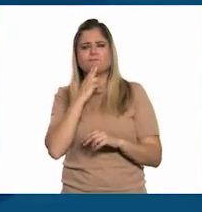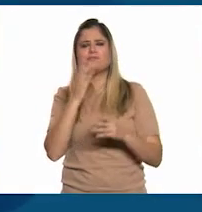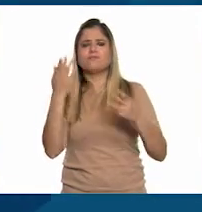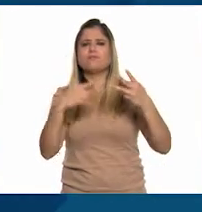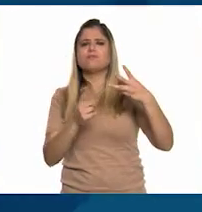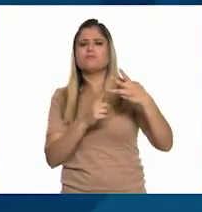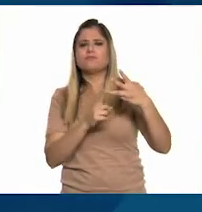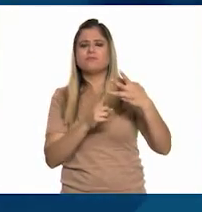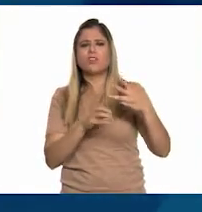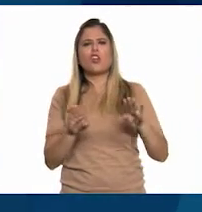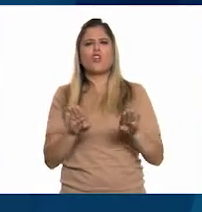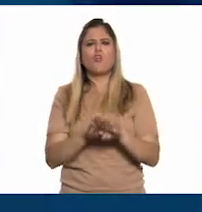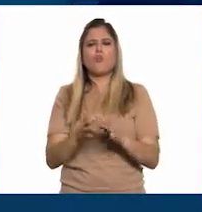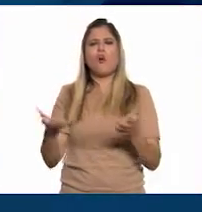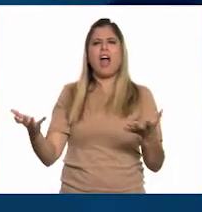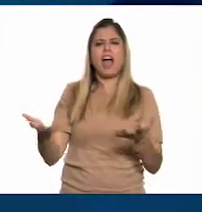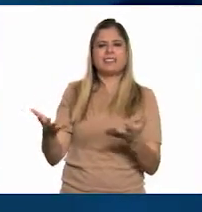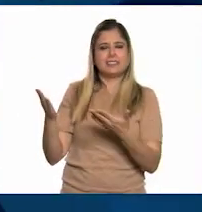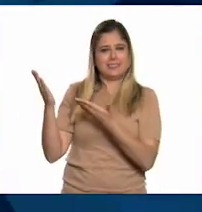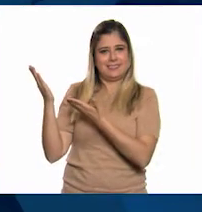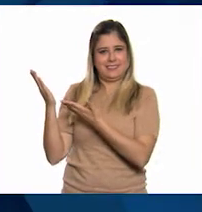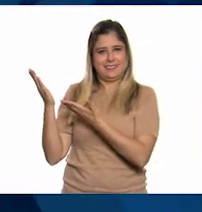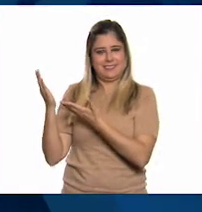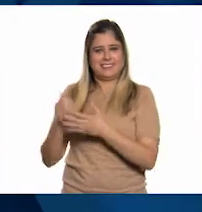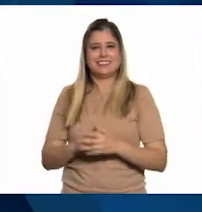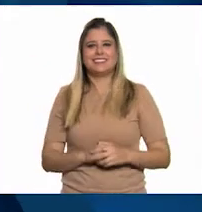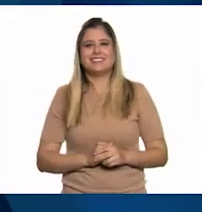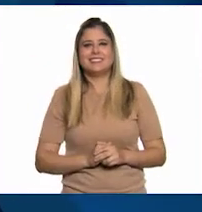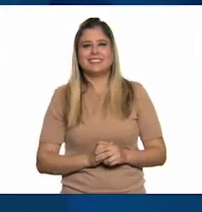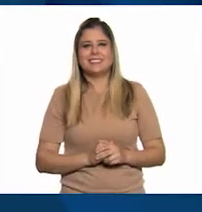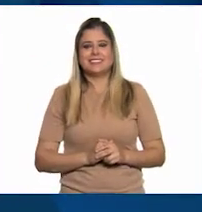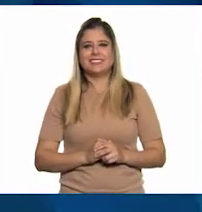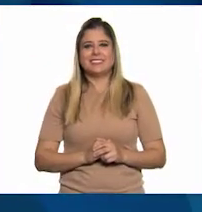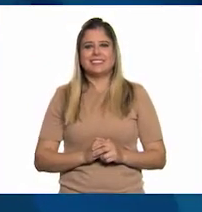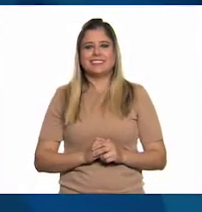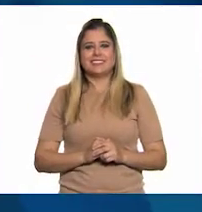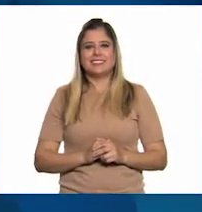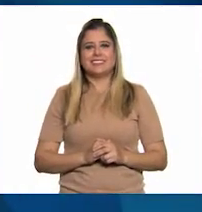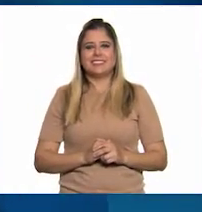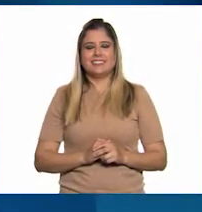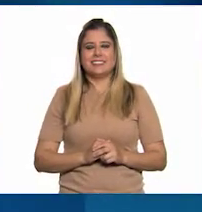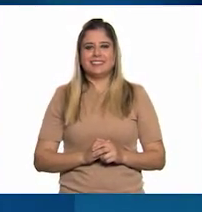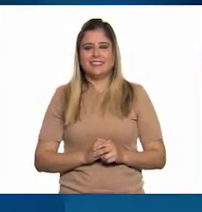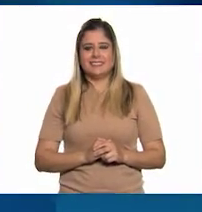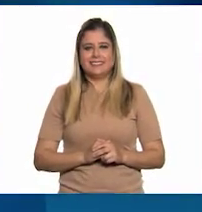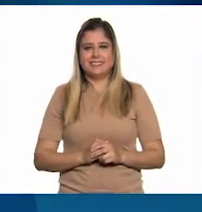tercera era... ¿Cómo se hacen? ¿Cómo se hacen? Abrimos nuestro signo y... ¿Cómo se hacen?